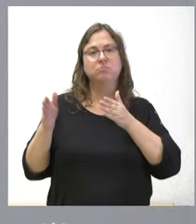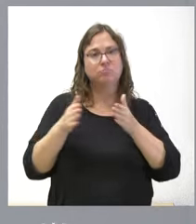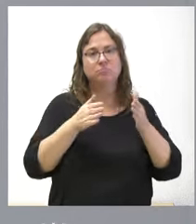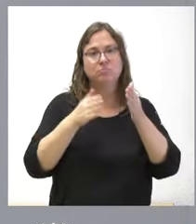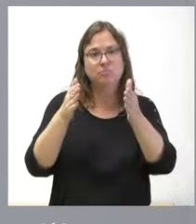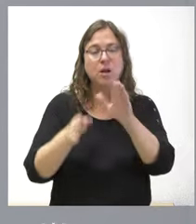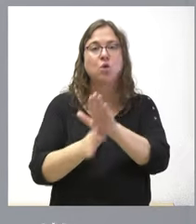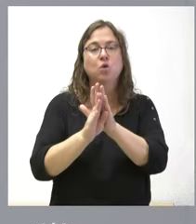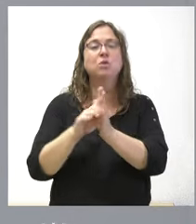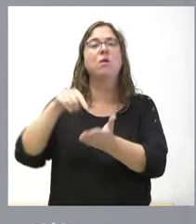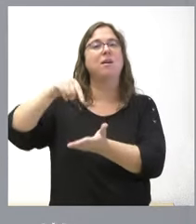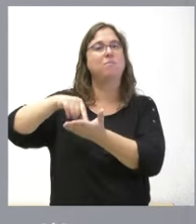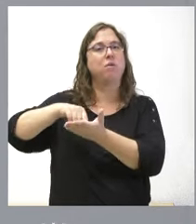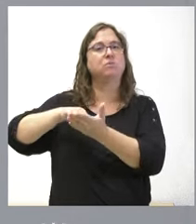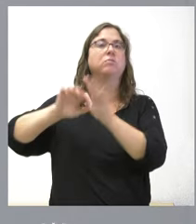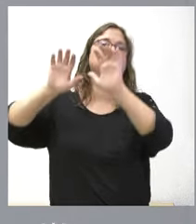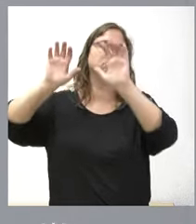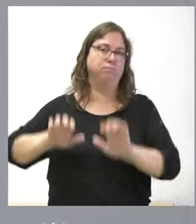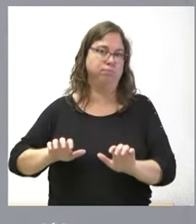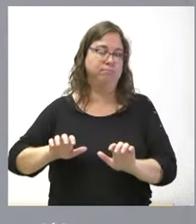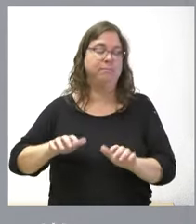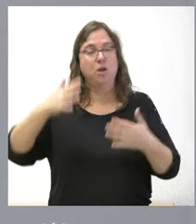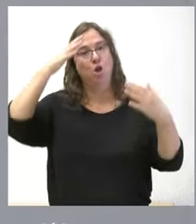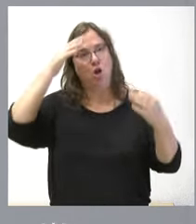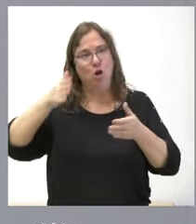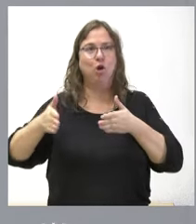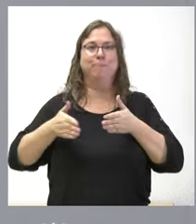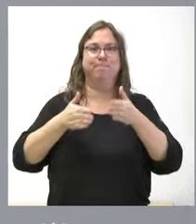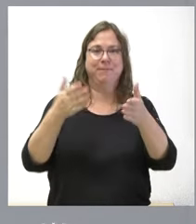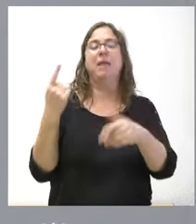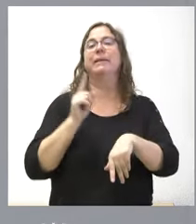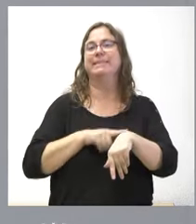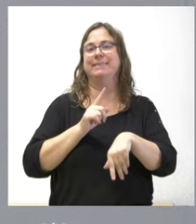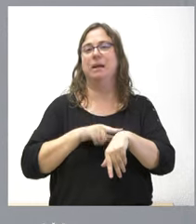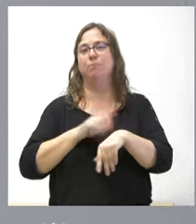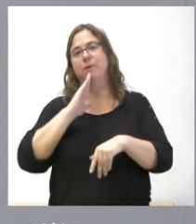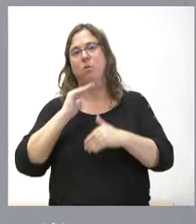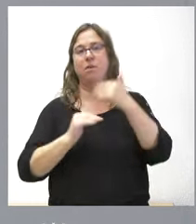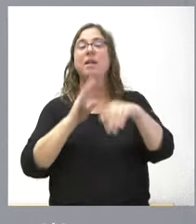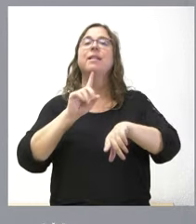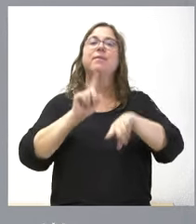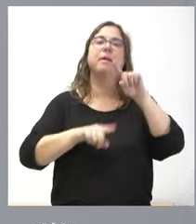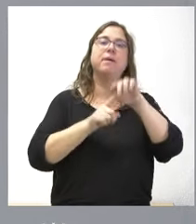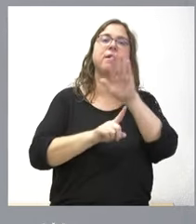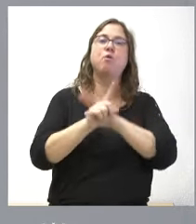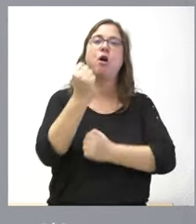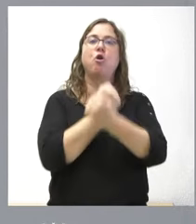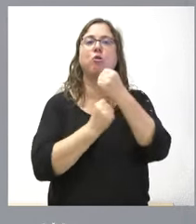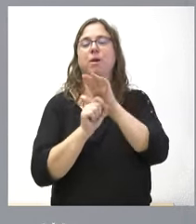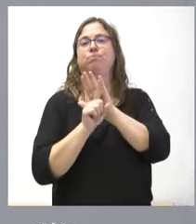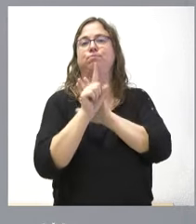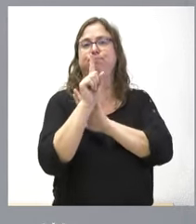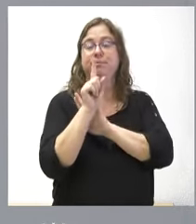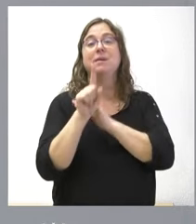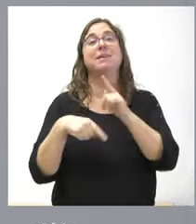impuestos Lógicamente esta senda tiene que ser compatible en el tiempo en función del crecimiento económico con garantizar los